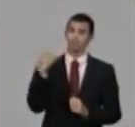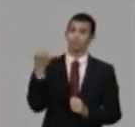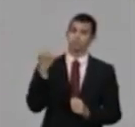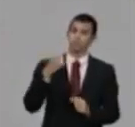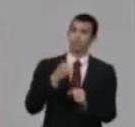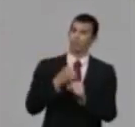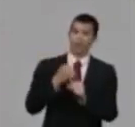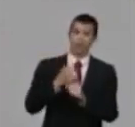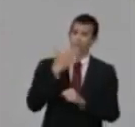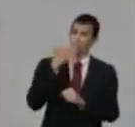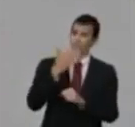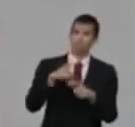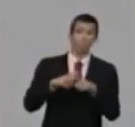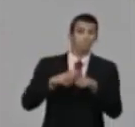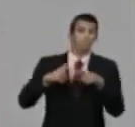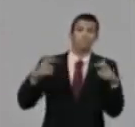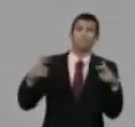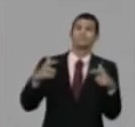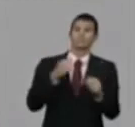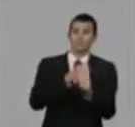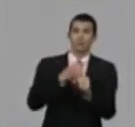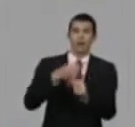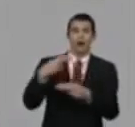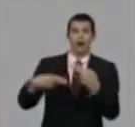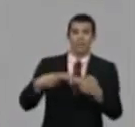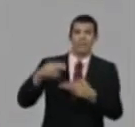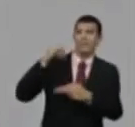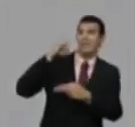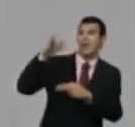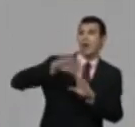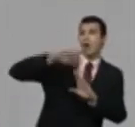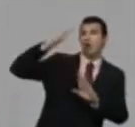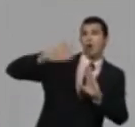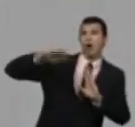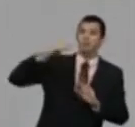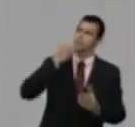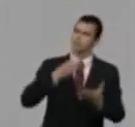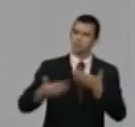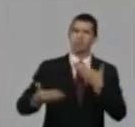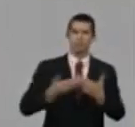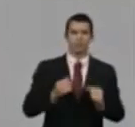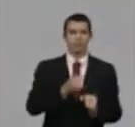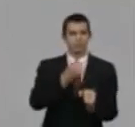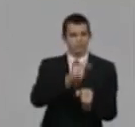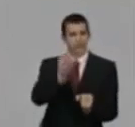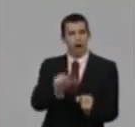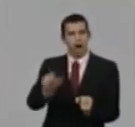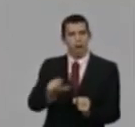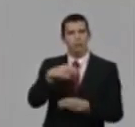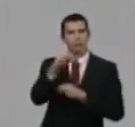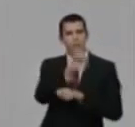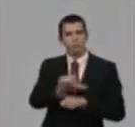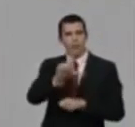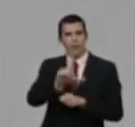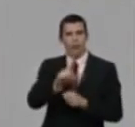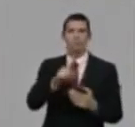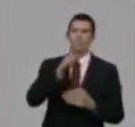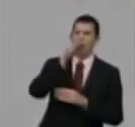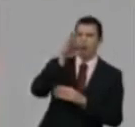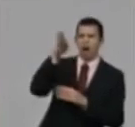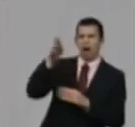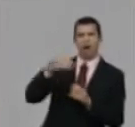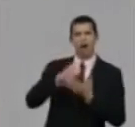lugares más recónditos, los lugares más intrincados. Ahí ha estado los trabajadores sociales. Y verdaderamente eso es una cosa